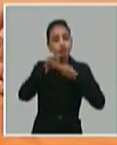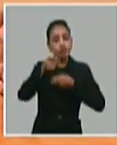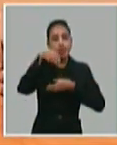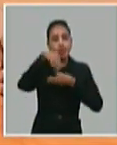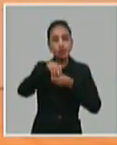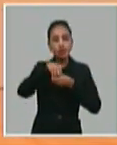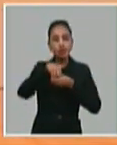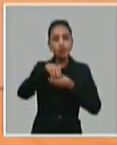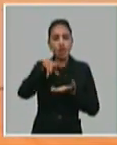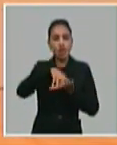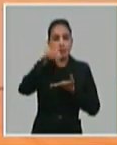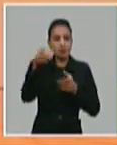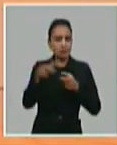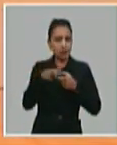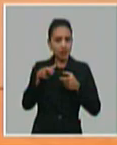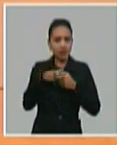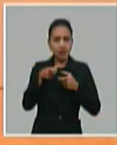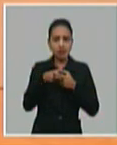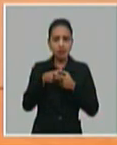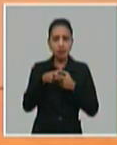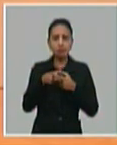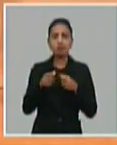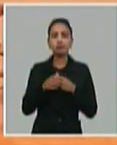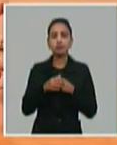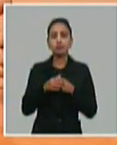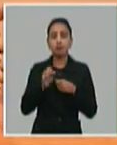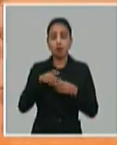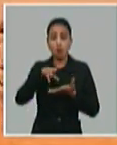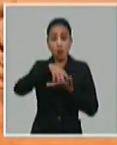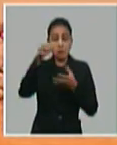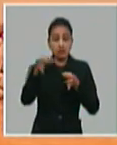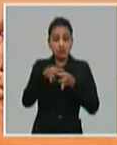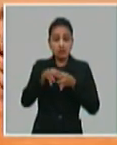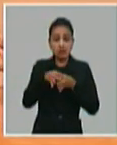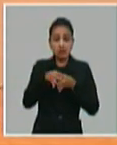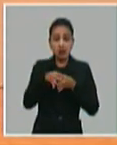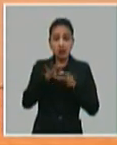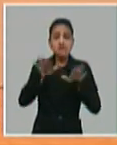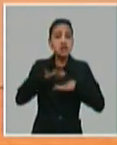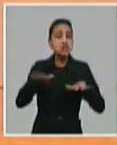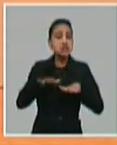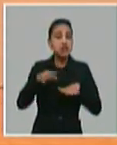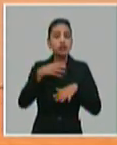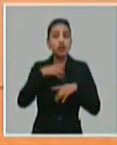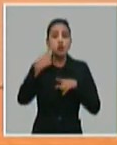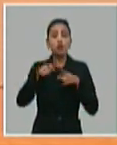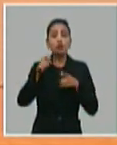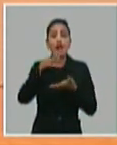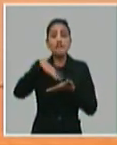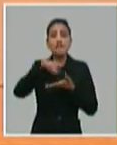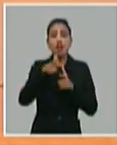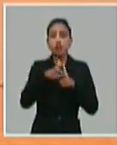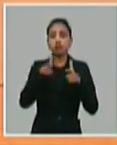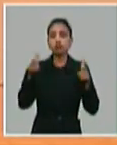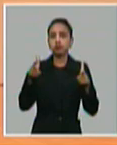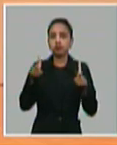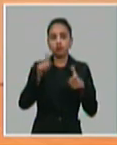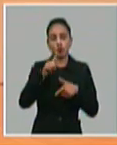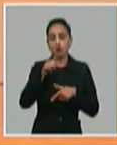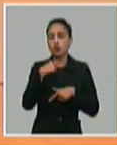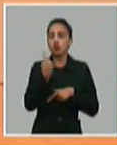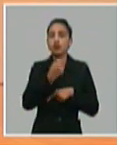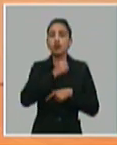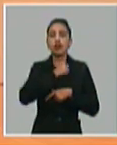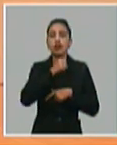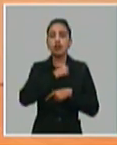placitas. ¿Qué sentido tiene que tengamos placitas medias vacías y tengamos entonces una feria grande? Entonces, lo que estamos buscando